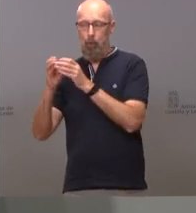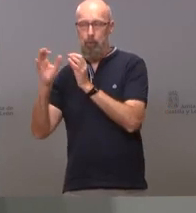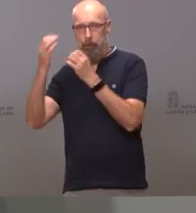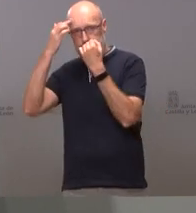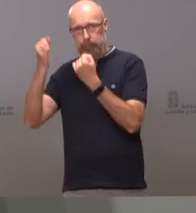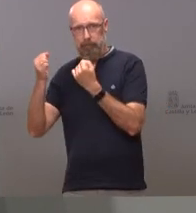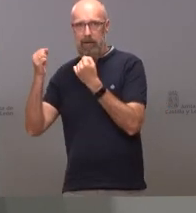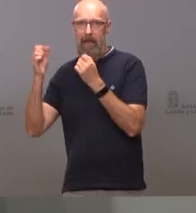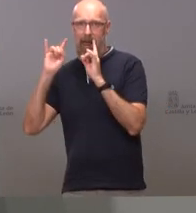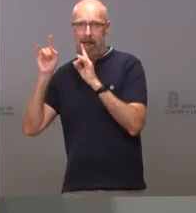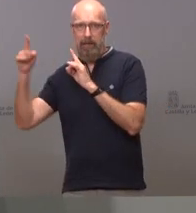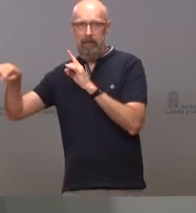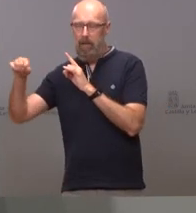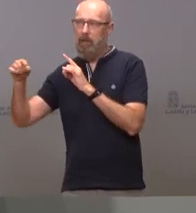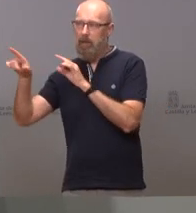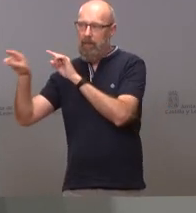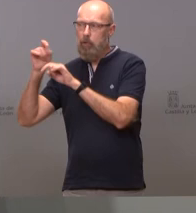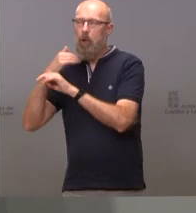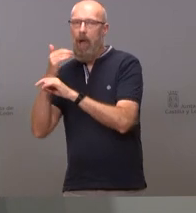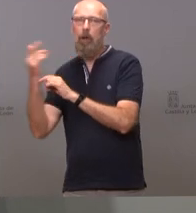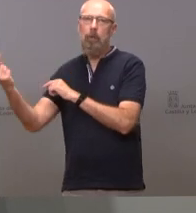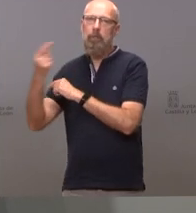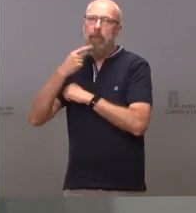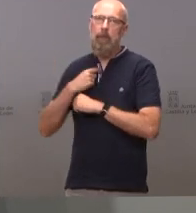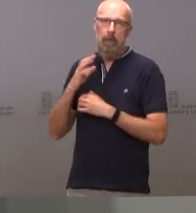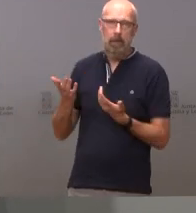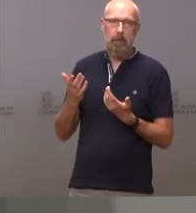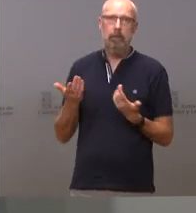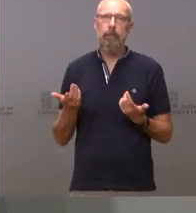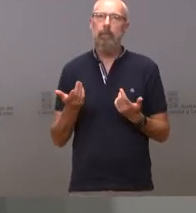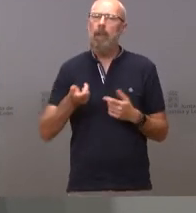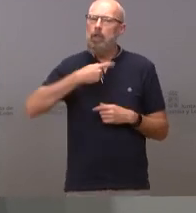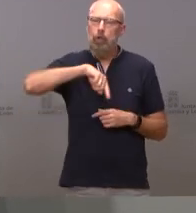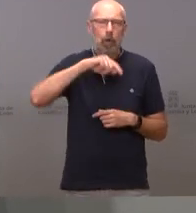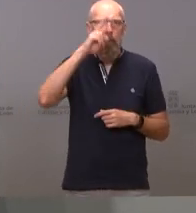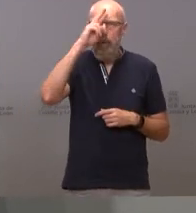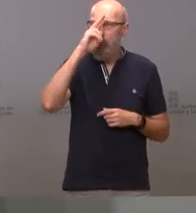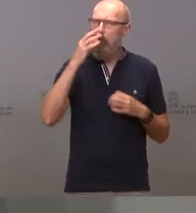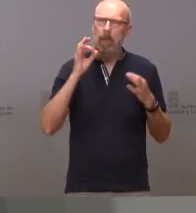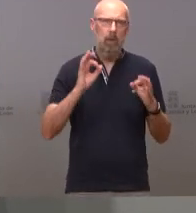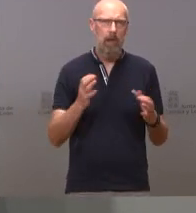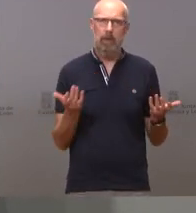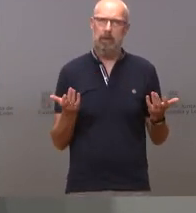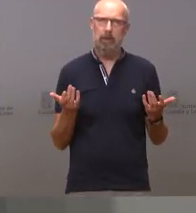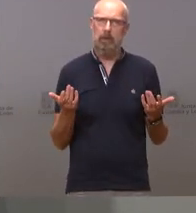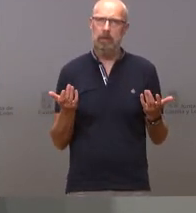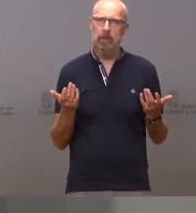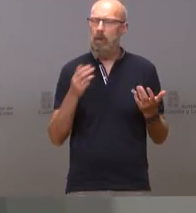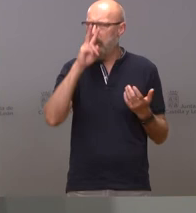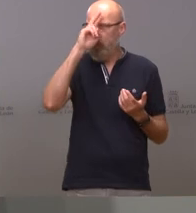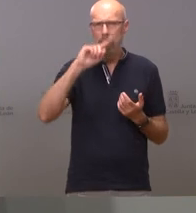aseguro que cada día no hay nadie que sienta más preocupación por los datos que nosotros